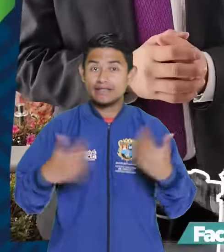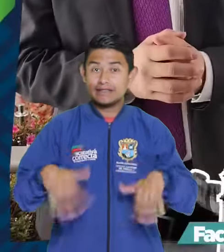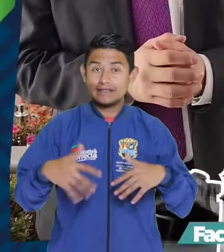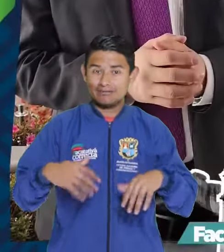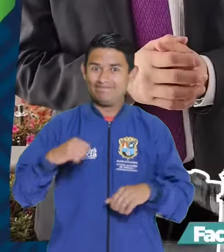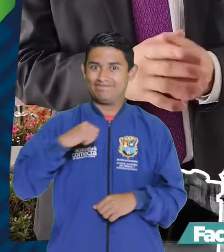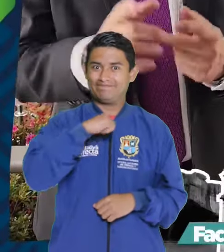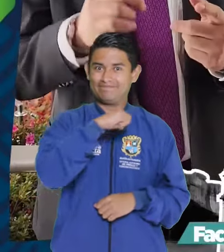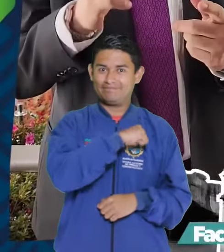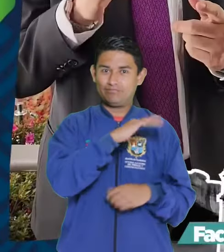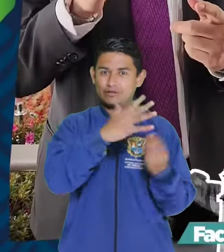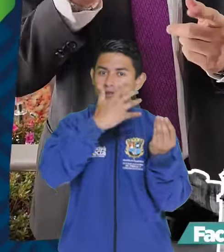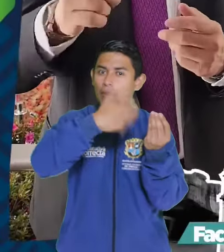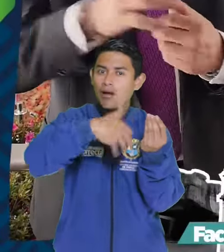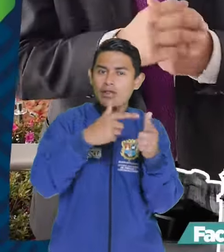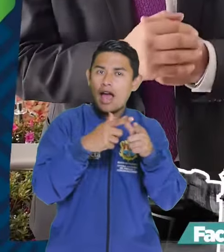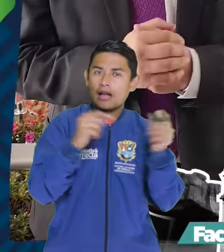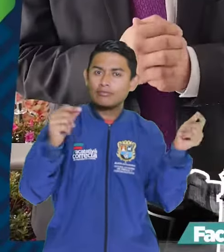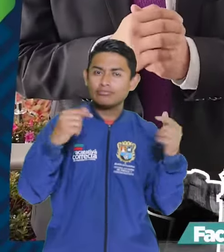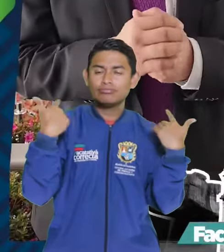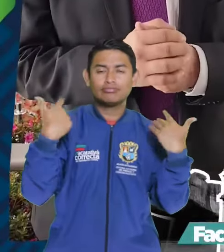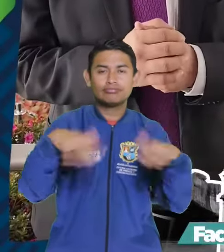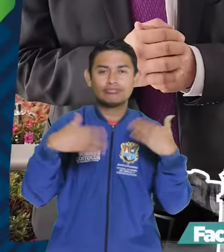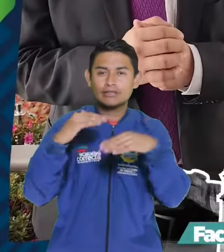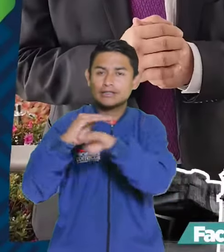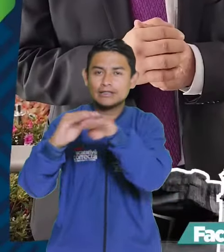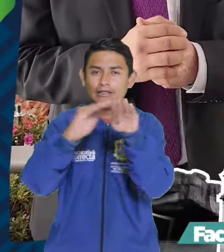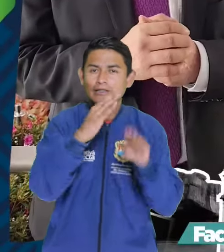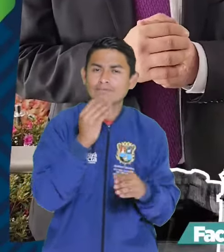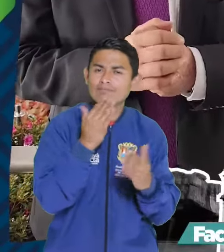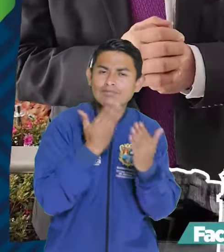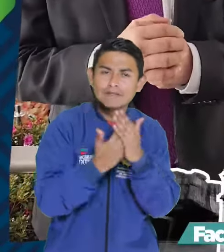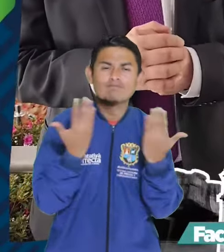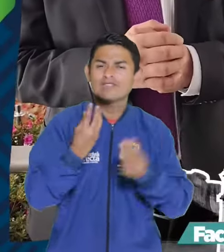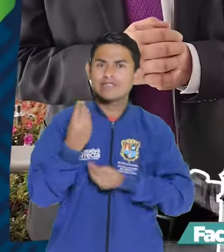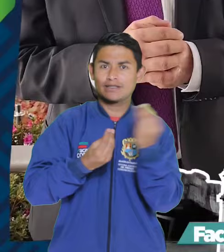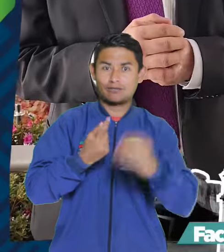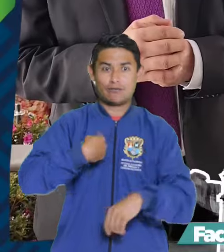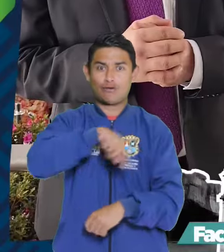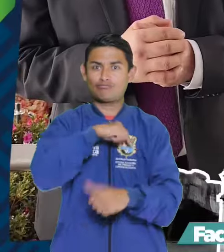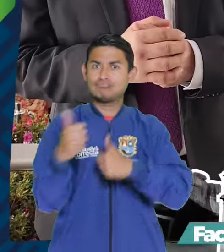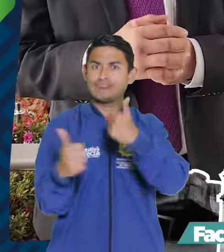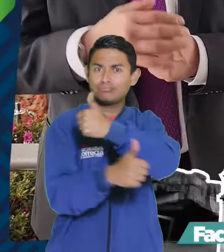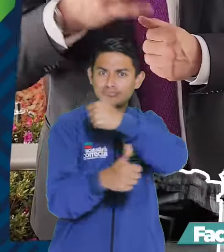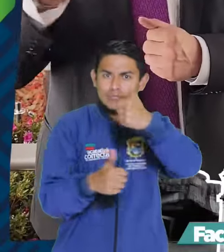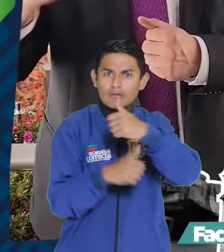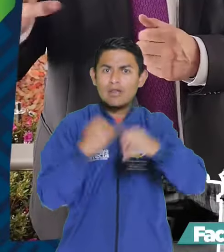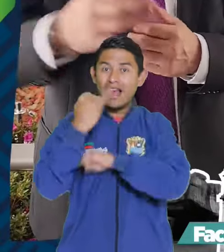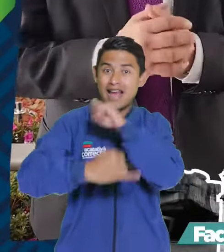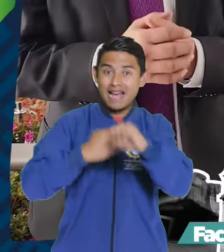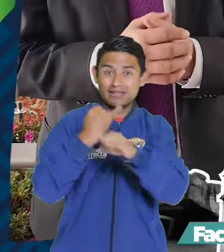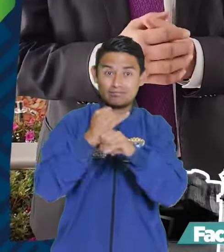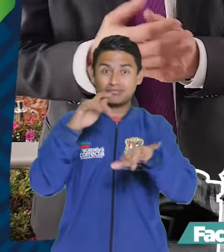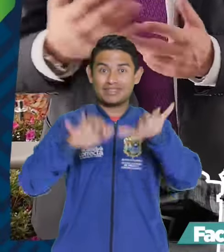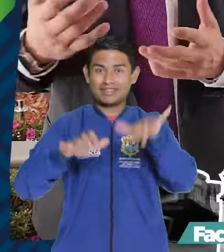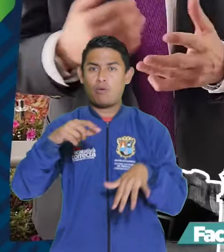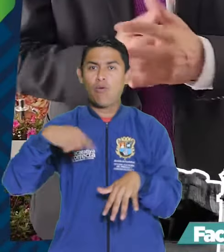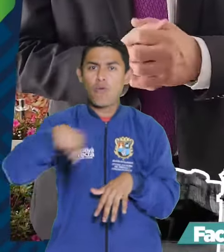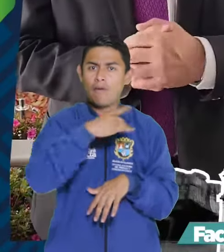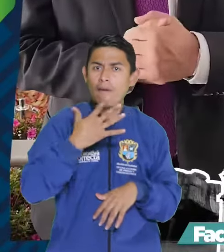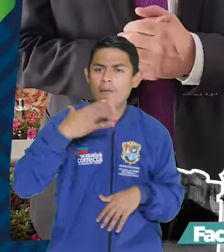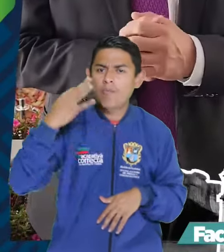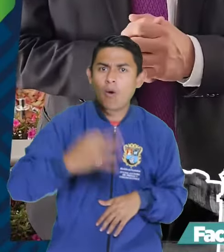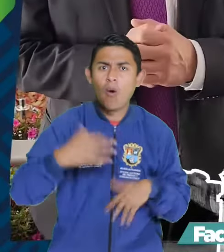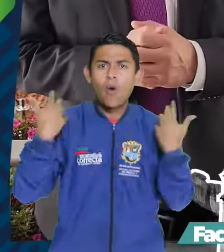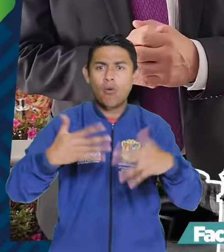Nos encontramos en la residencia privada del Embajador de Japón gracias a una invitación que nos hicieron a la Oficina de Cooperación Internacional